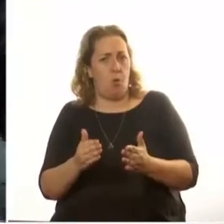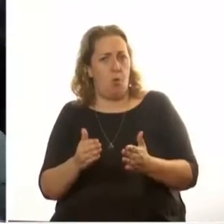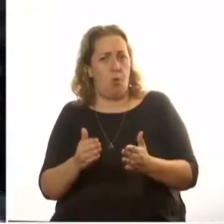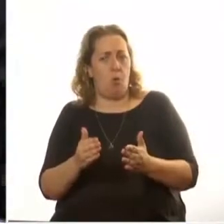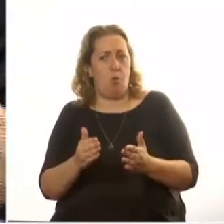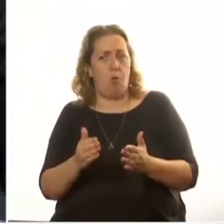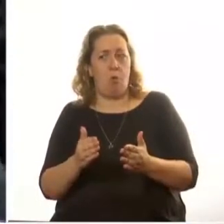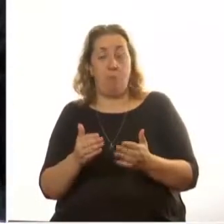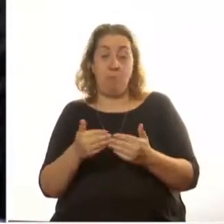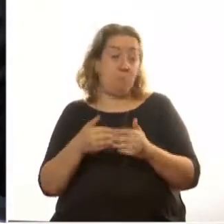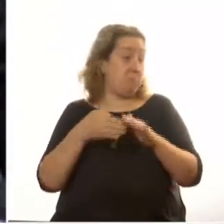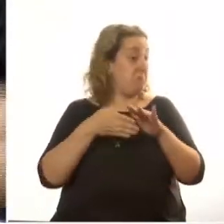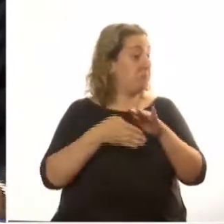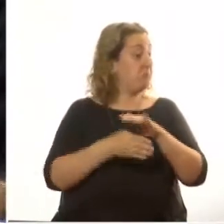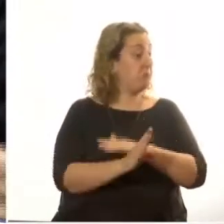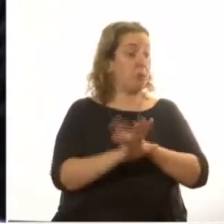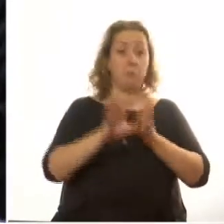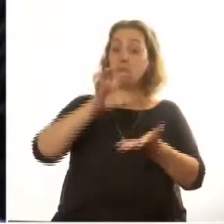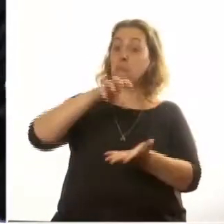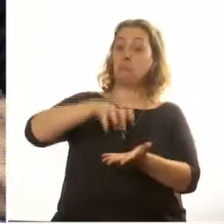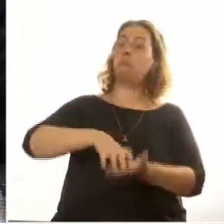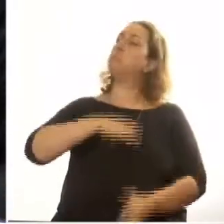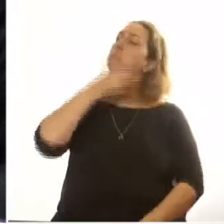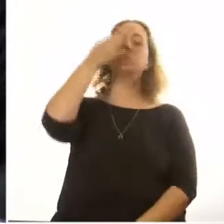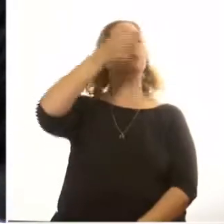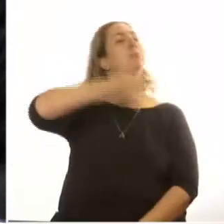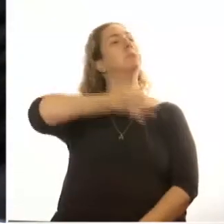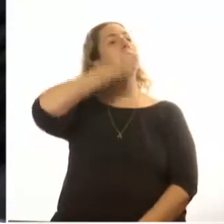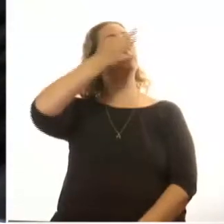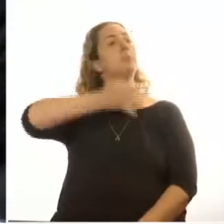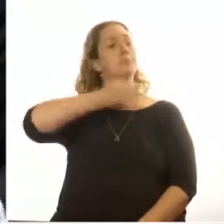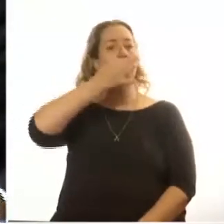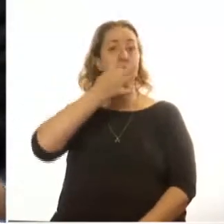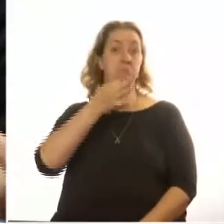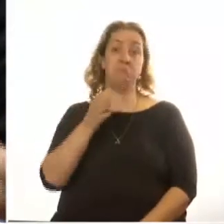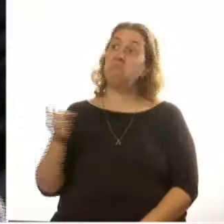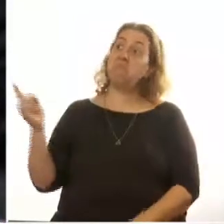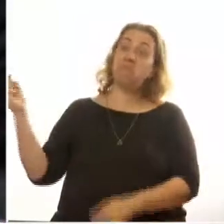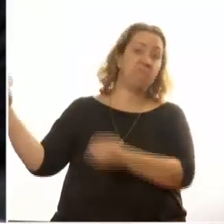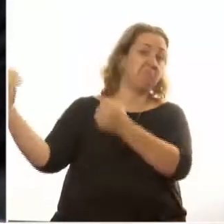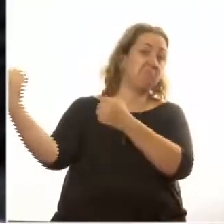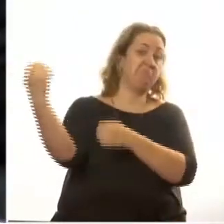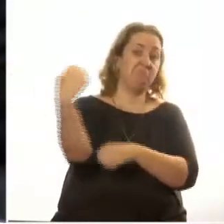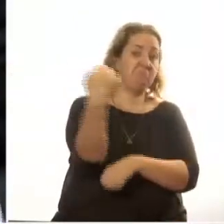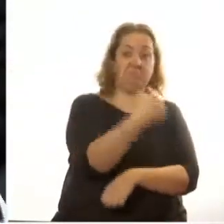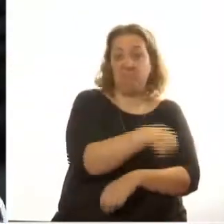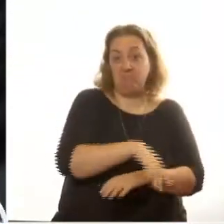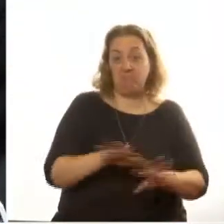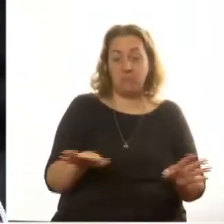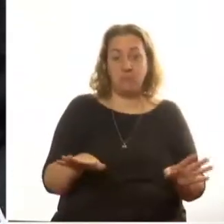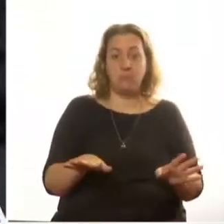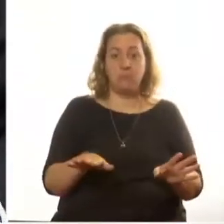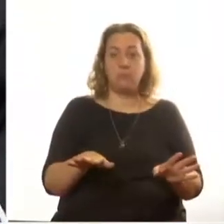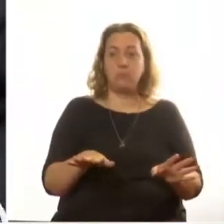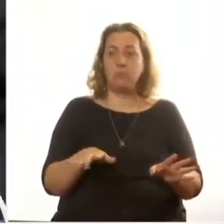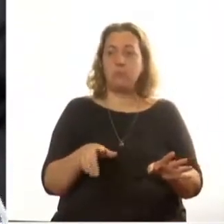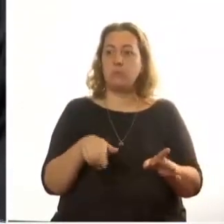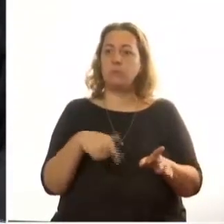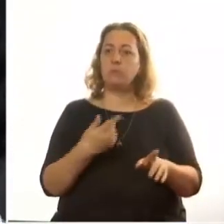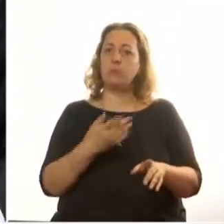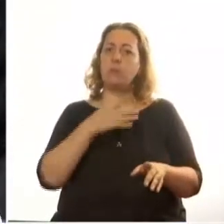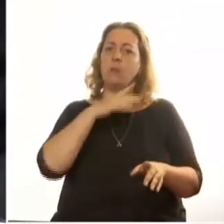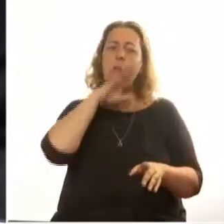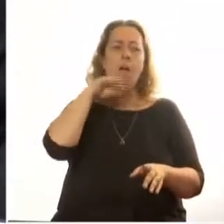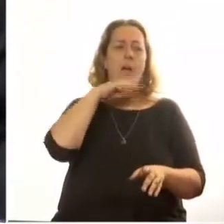entró a un local, hizo un discurso, nadie le prestaba mucha intención, gritaba que no lo escuchaban, hasta que de pronto habló contra los